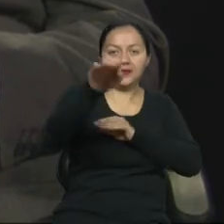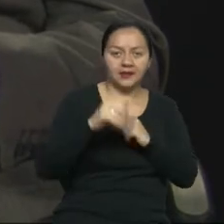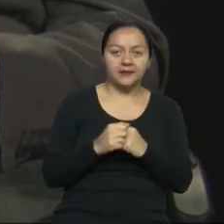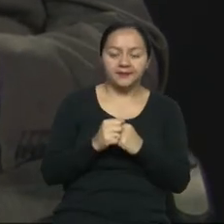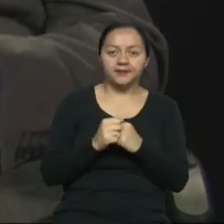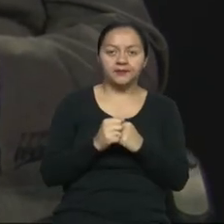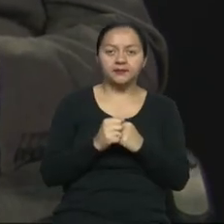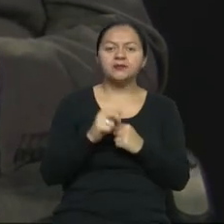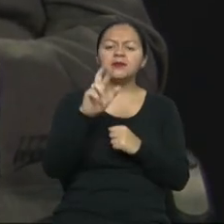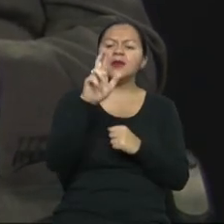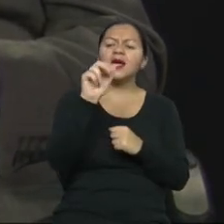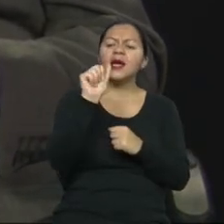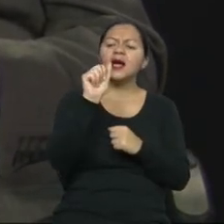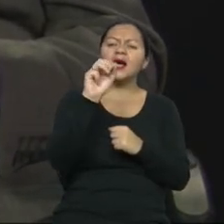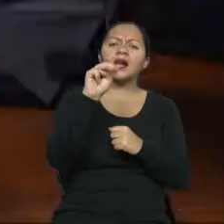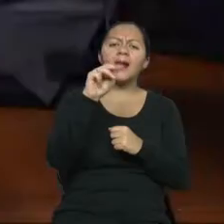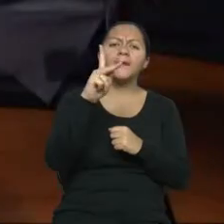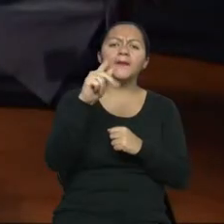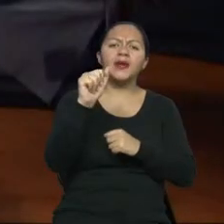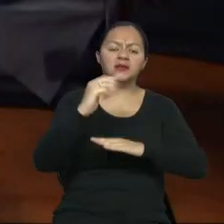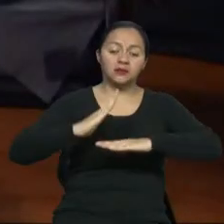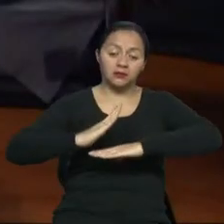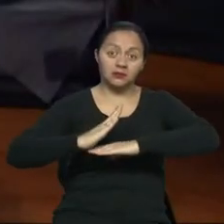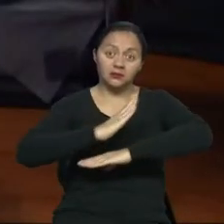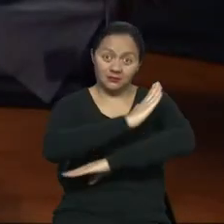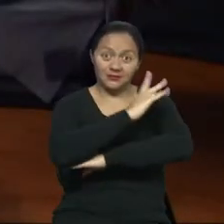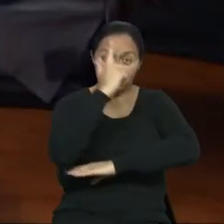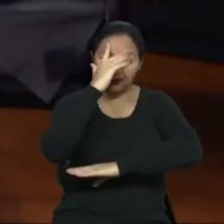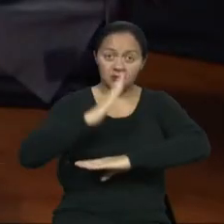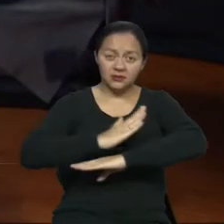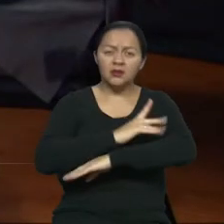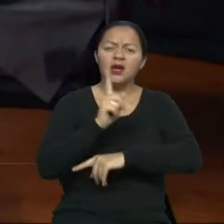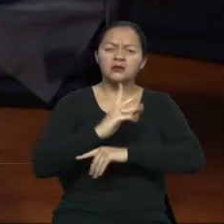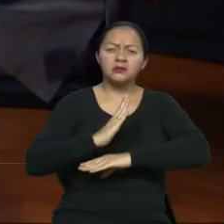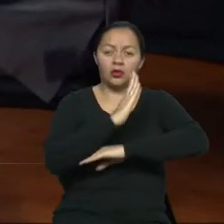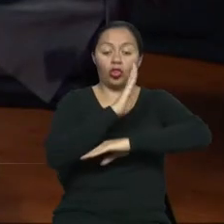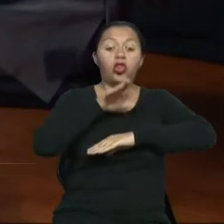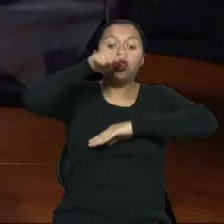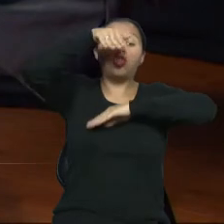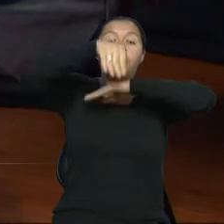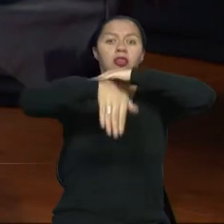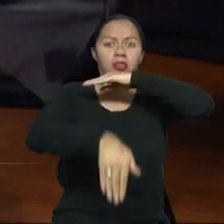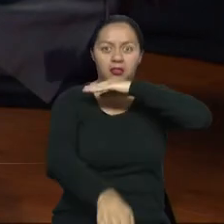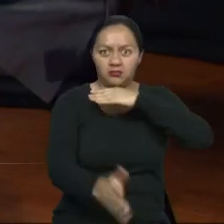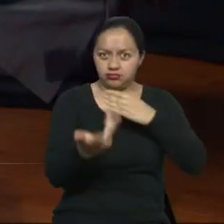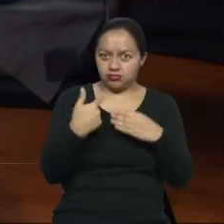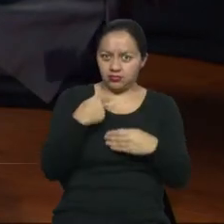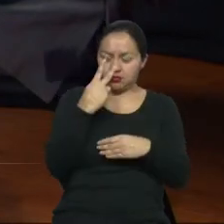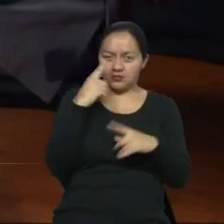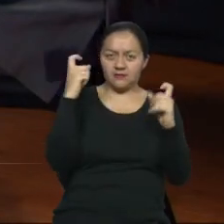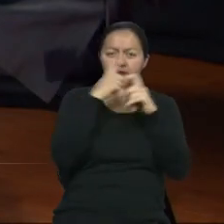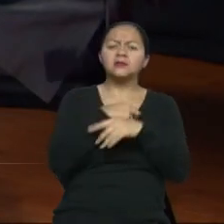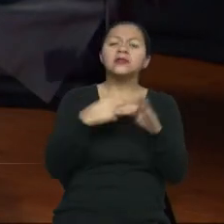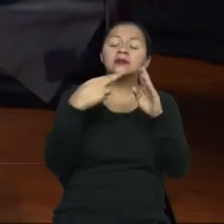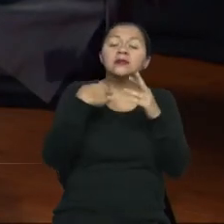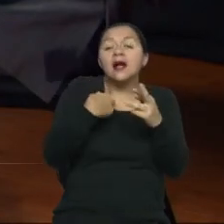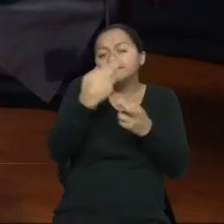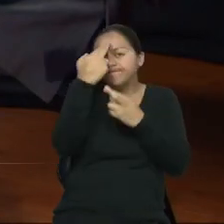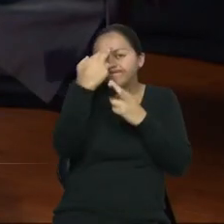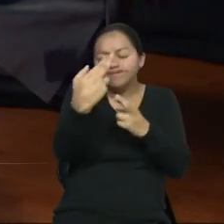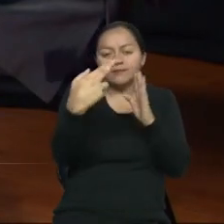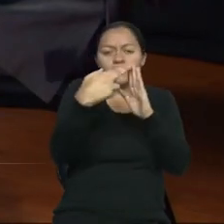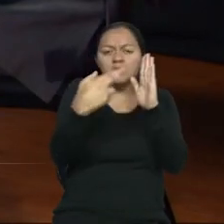Y rampas. Como decía Javier hace un momentito, hay algunas que más bien son como resbaladeras. ¿Cuál es la importancia de respetar la norma, la